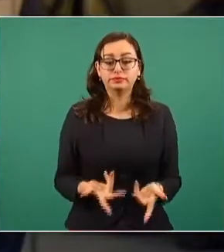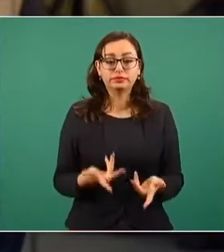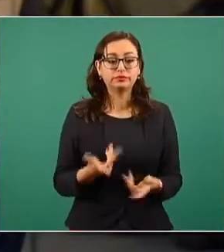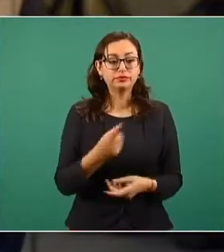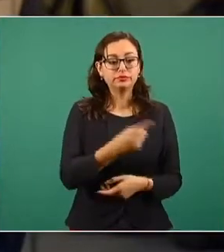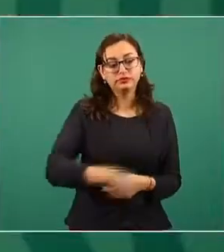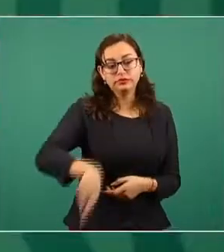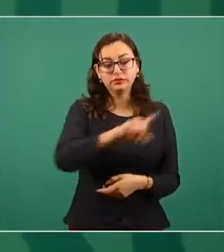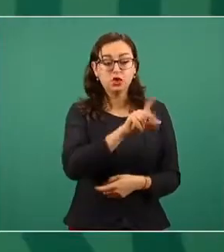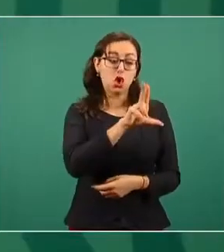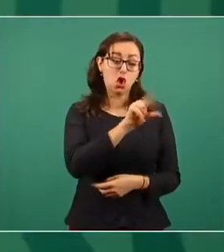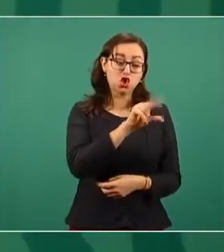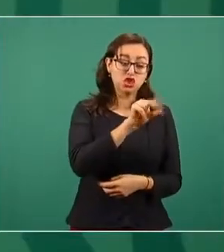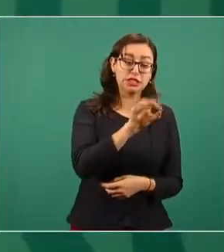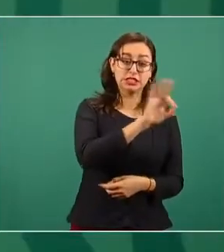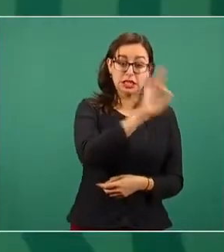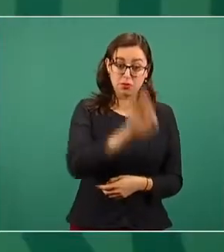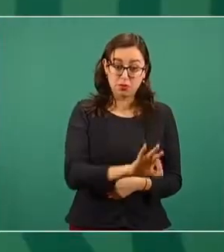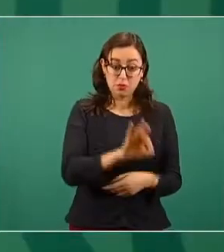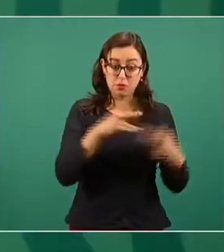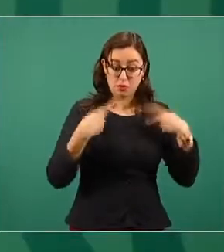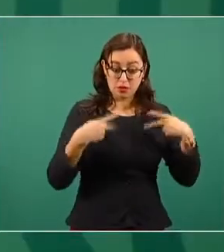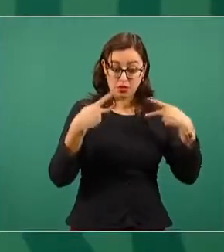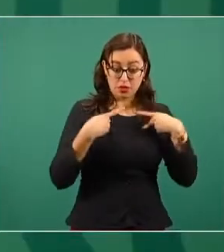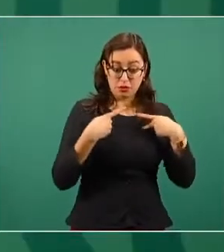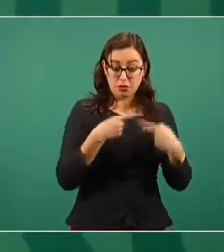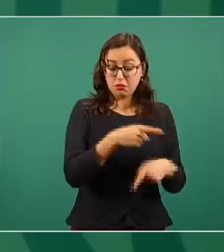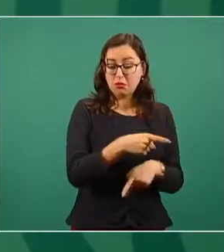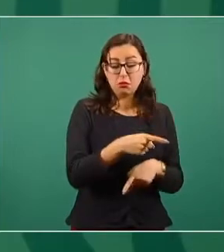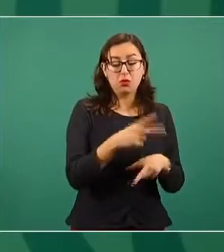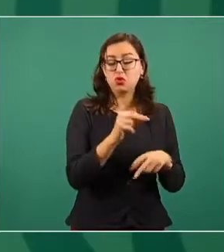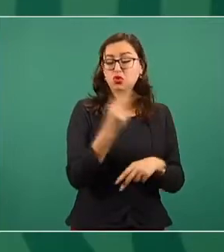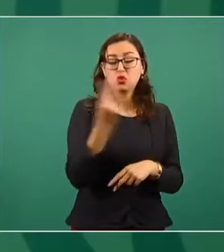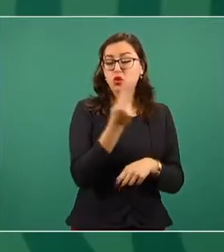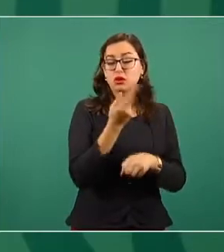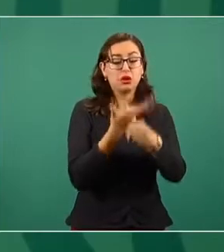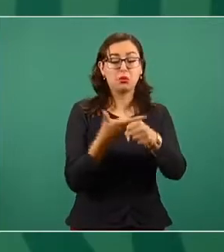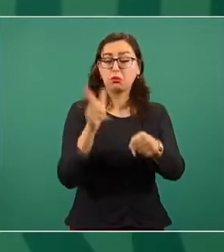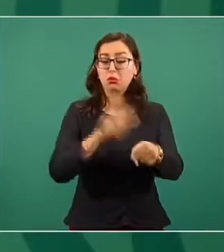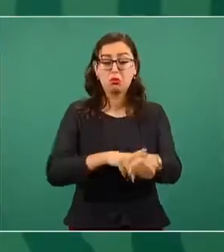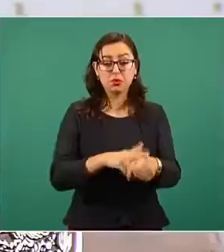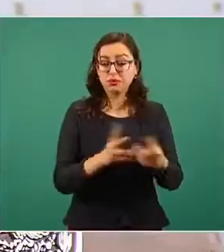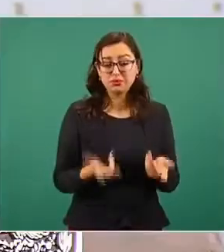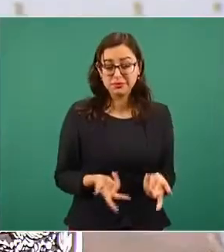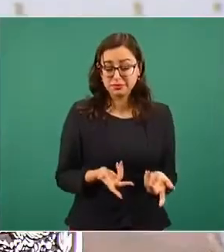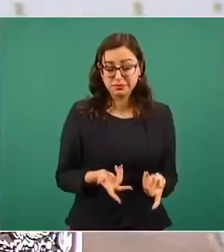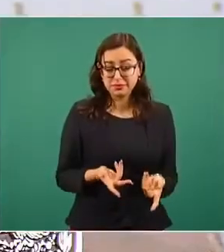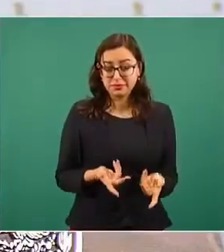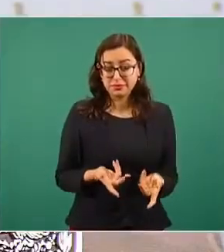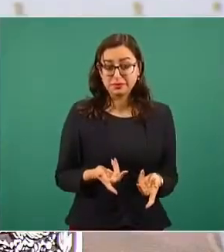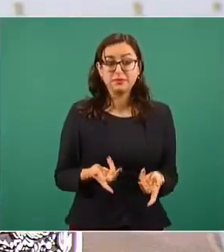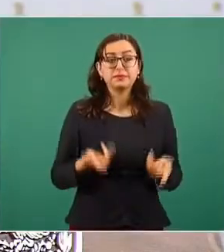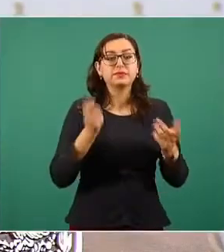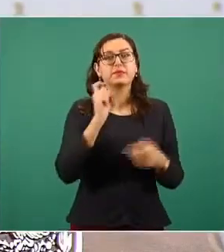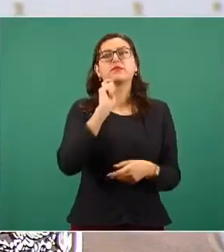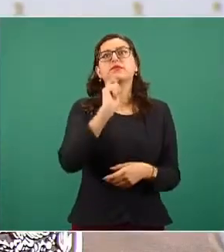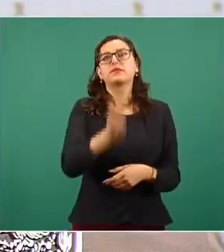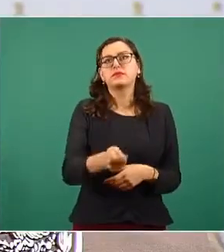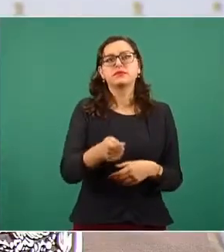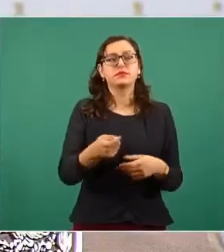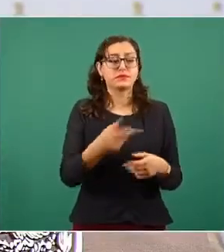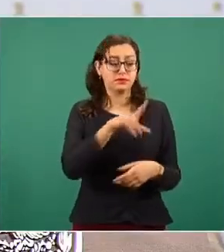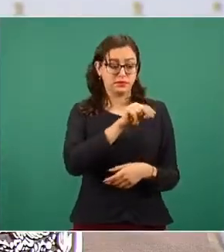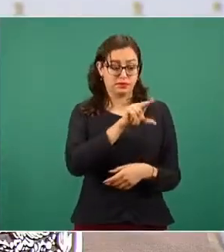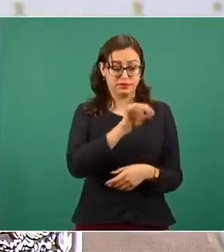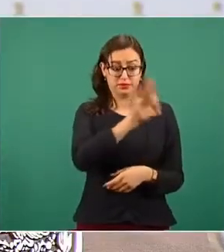el 80 por ciento recibe atención ambulatoria, es decir, el curso de su enfermedad